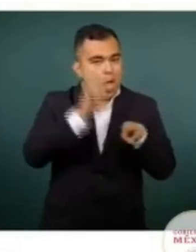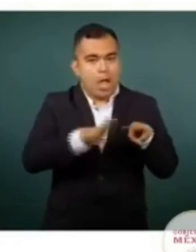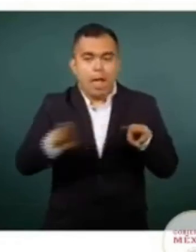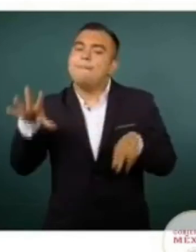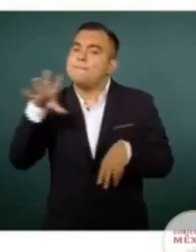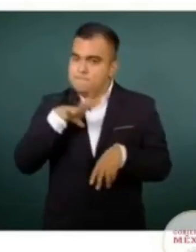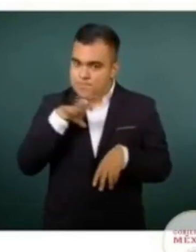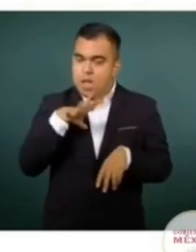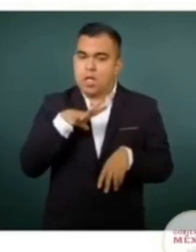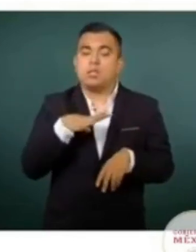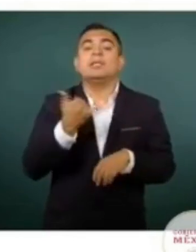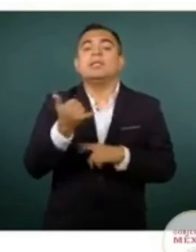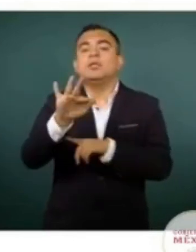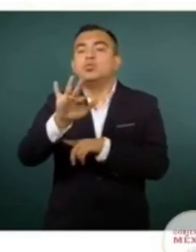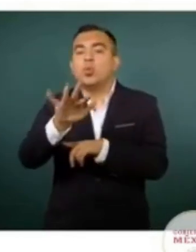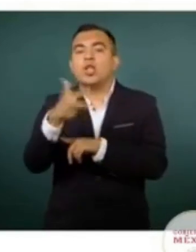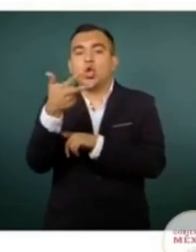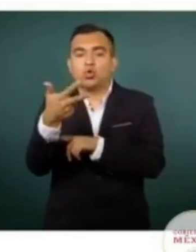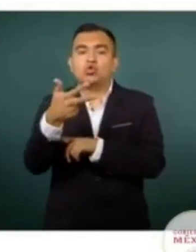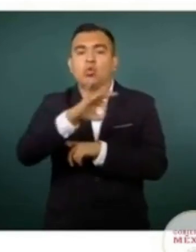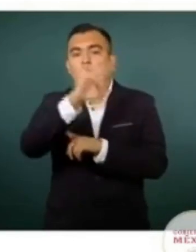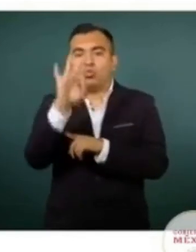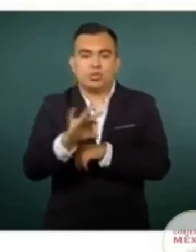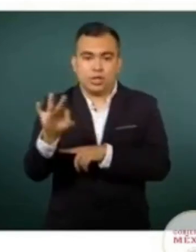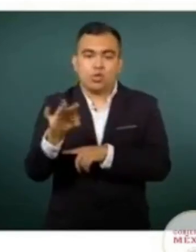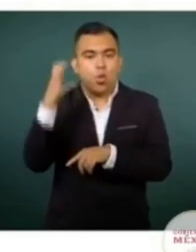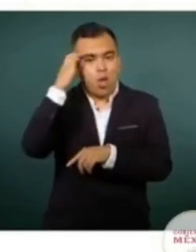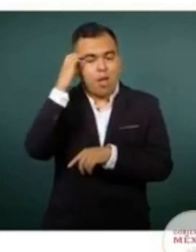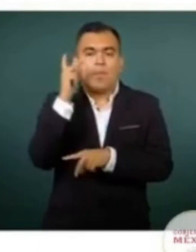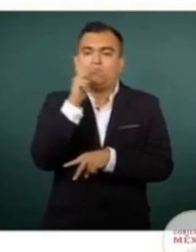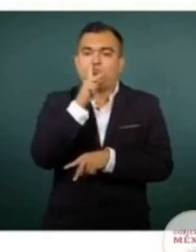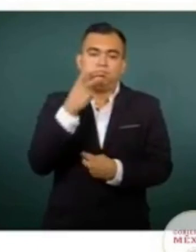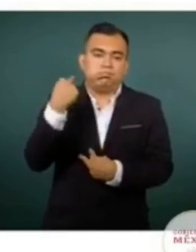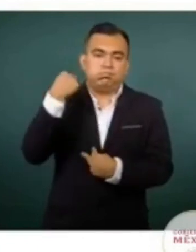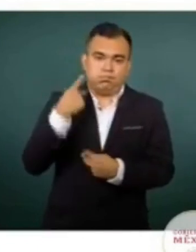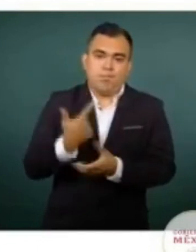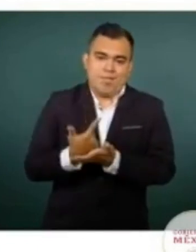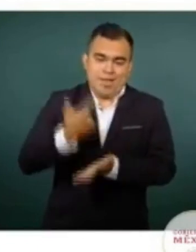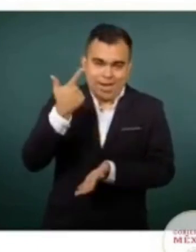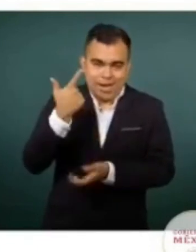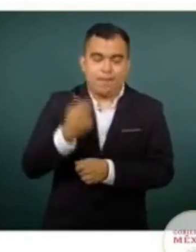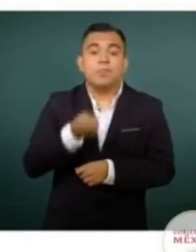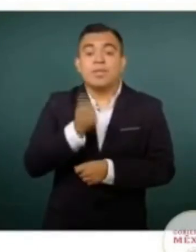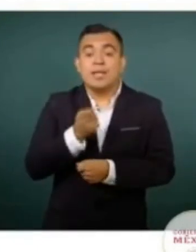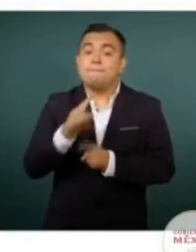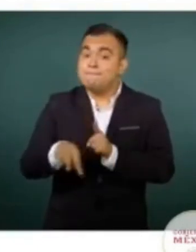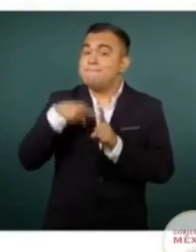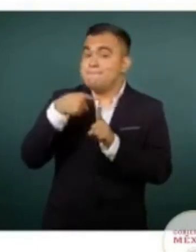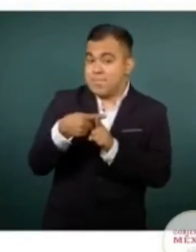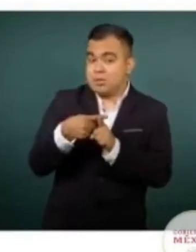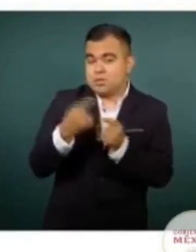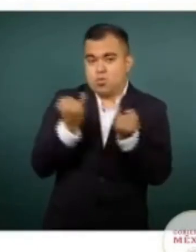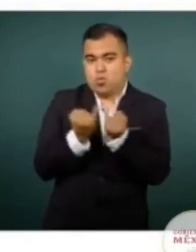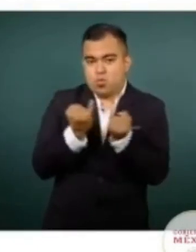el 58 por ciento de camas de terapia intensiva. Adicionalmente, se han realizado por parte de las Fuerzas